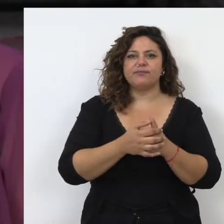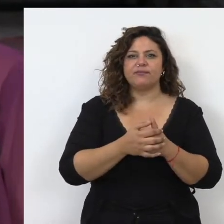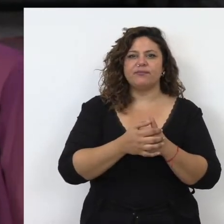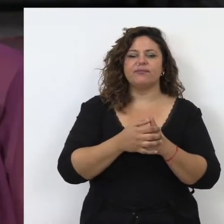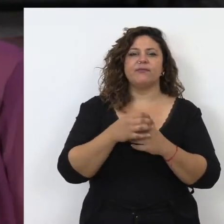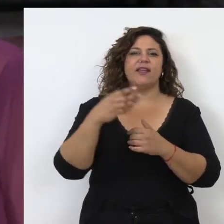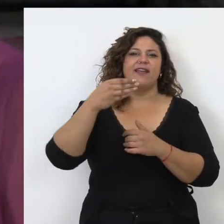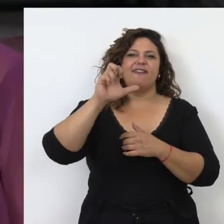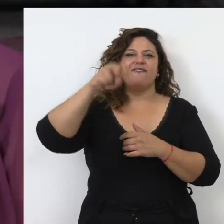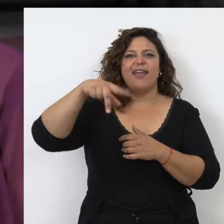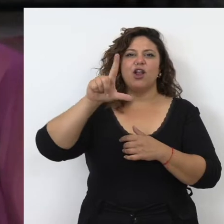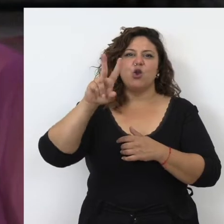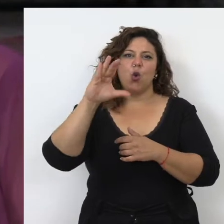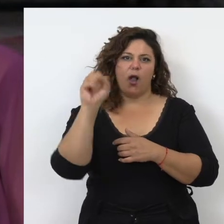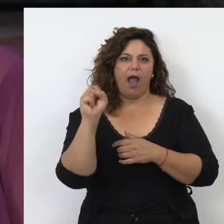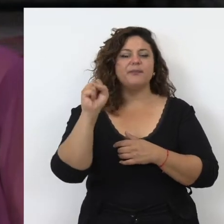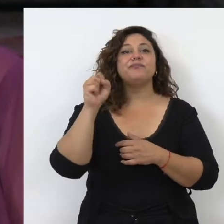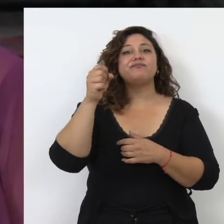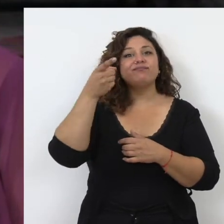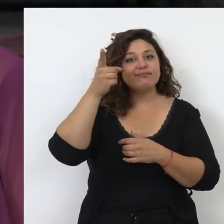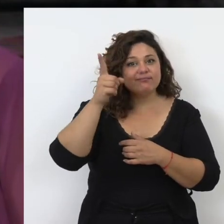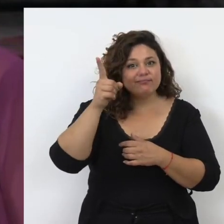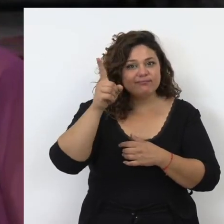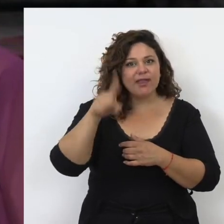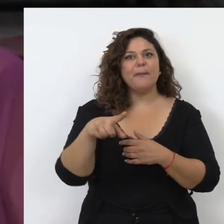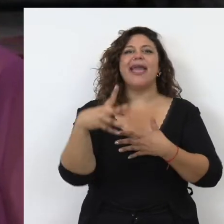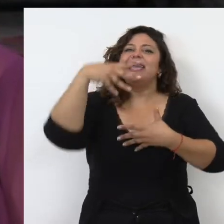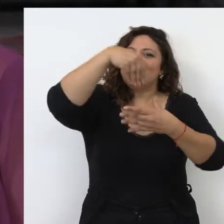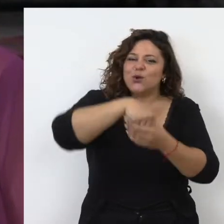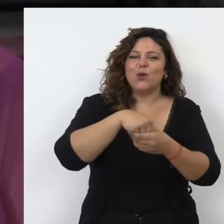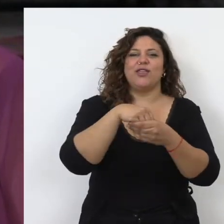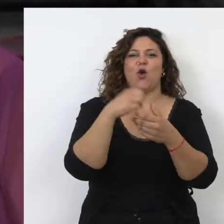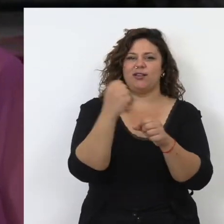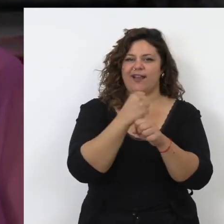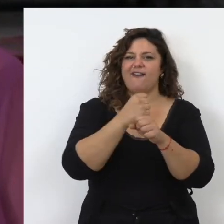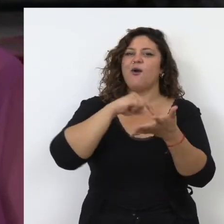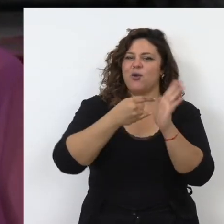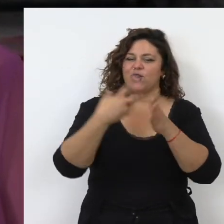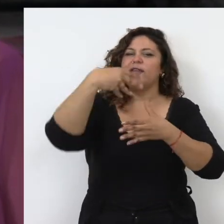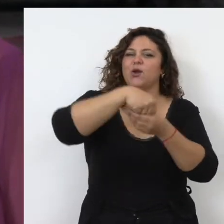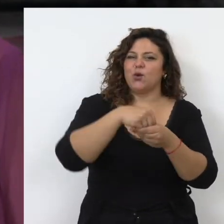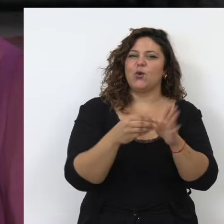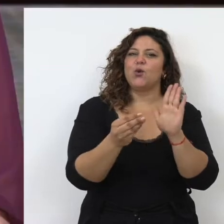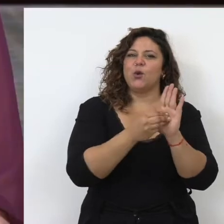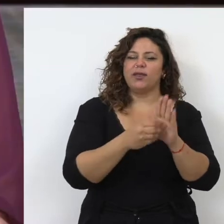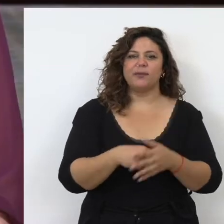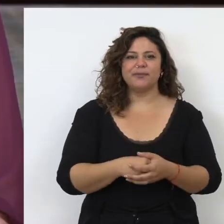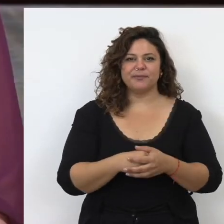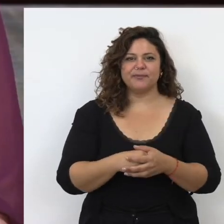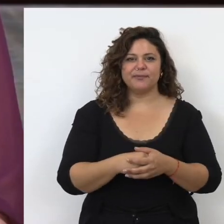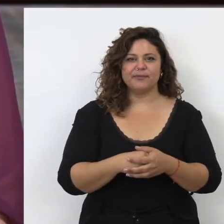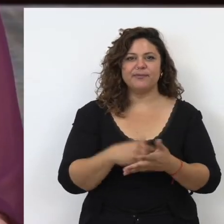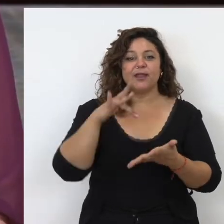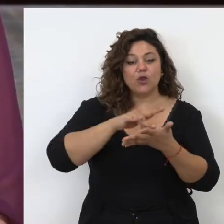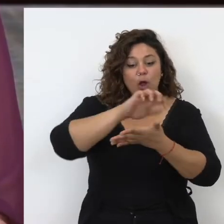o Ben-Luca, al que también hemos incluido en esta exposición. Cuando